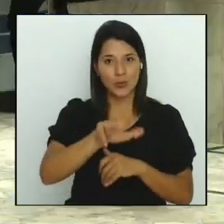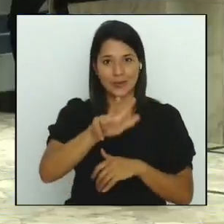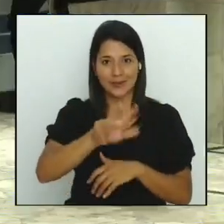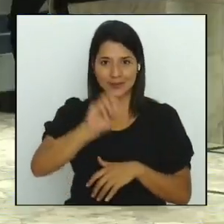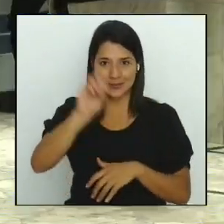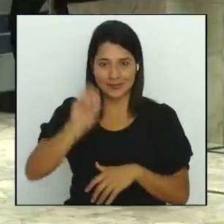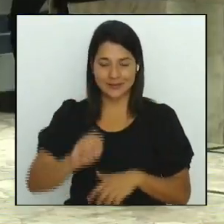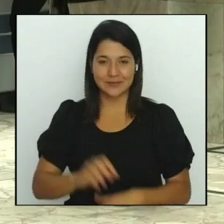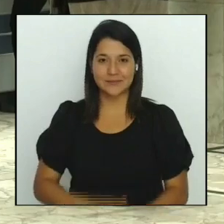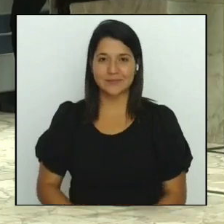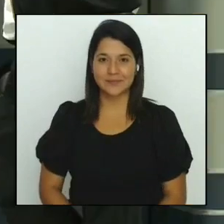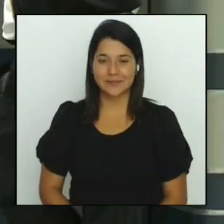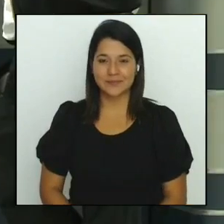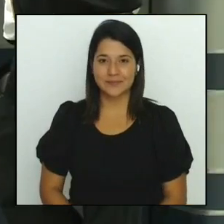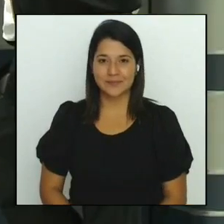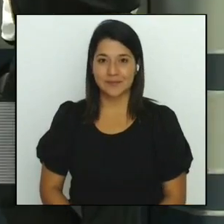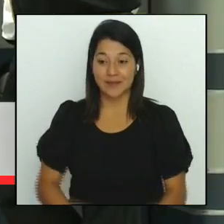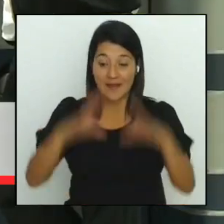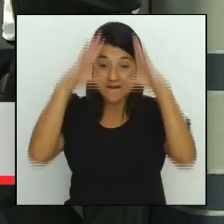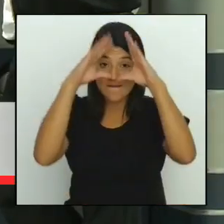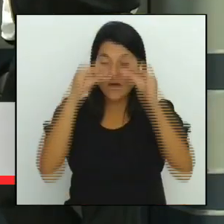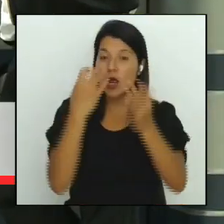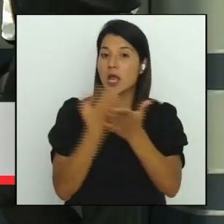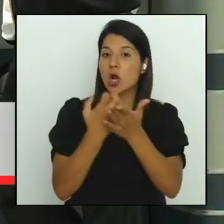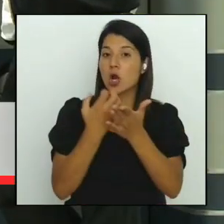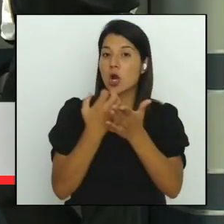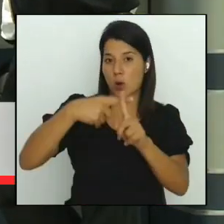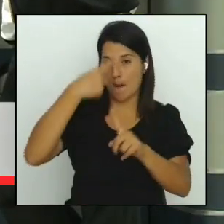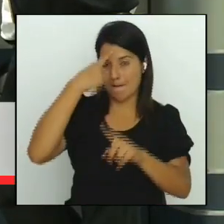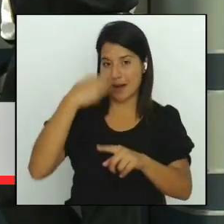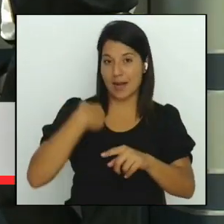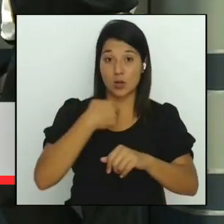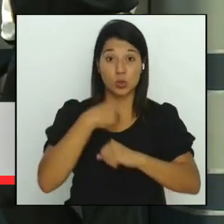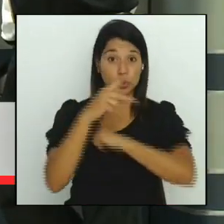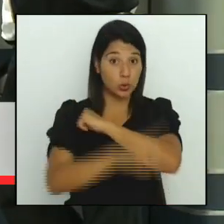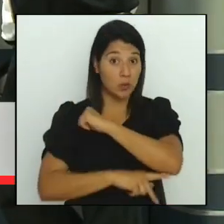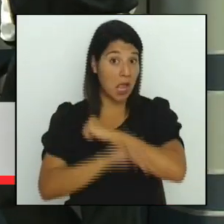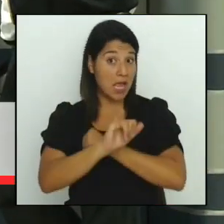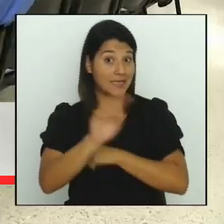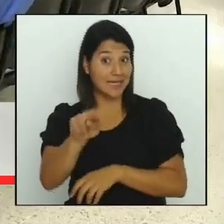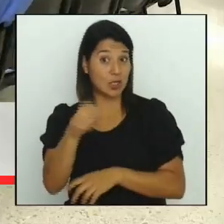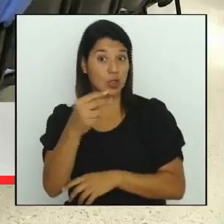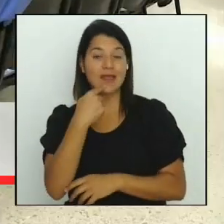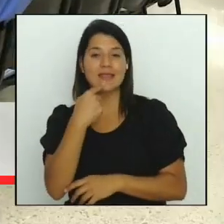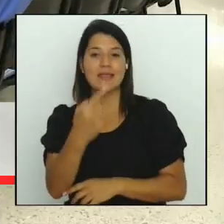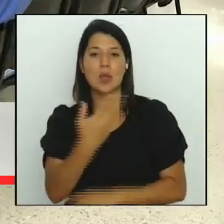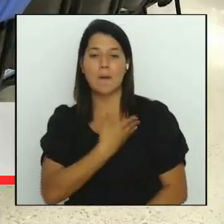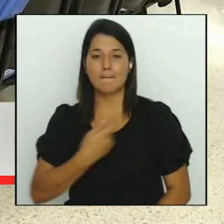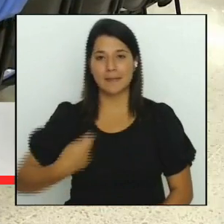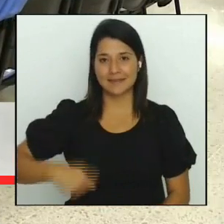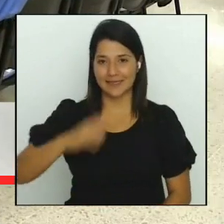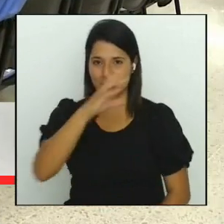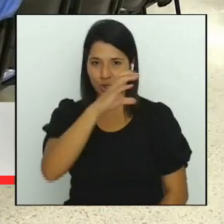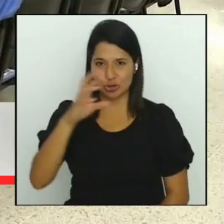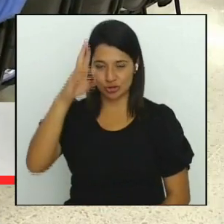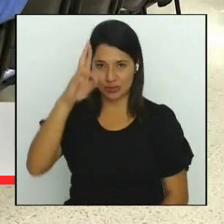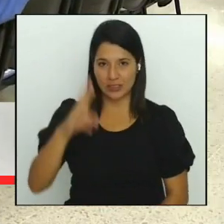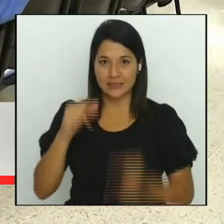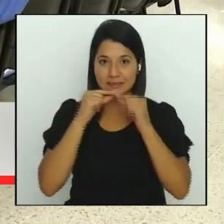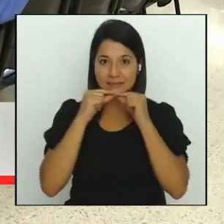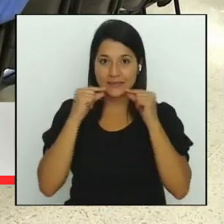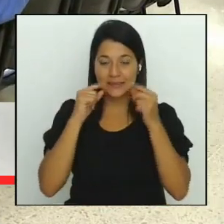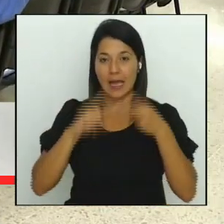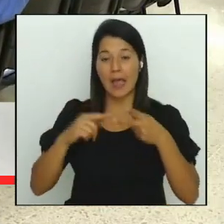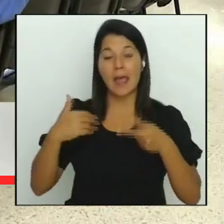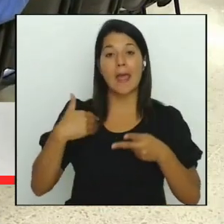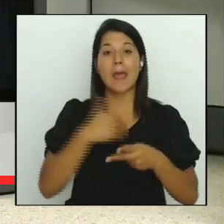Datos económicos positivos para el país. Estas fueron las noticias del presidente de la República Rodrigo Chávez y el ministro de Economía Francisco